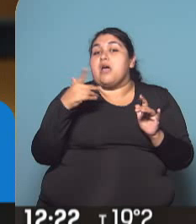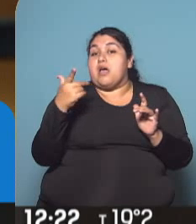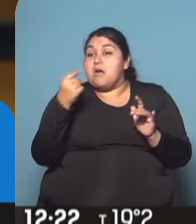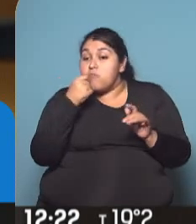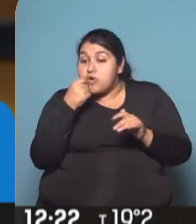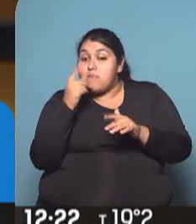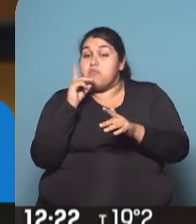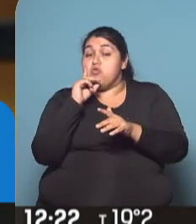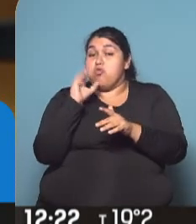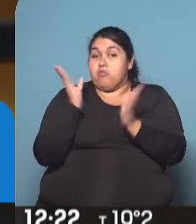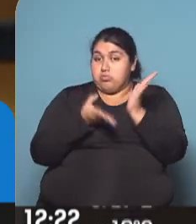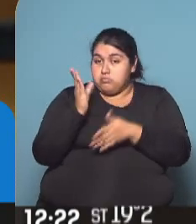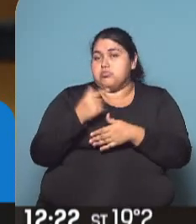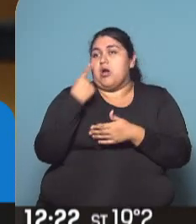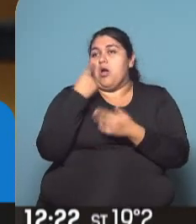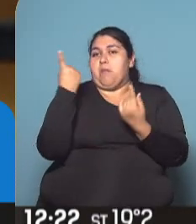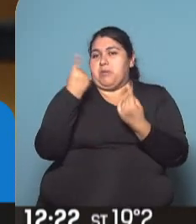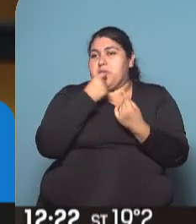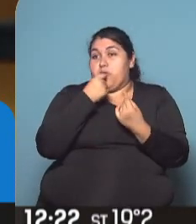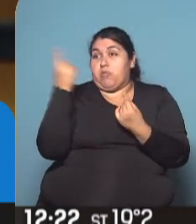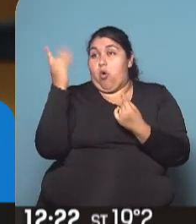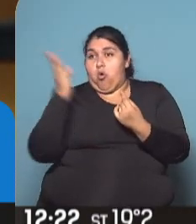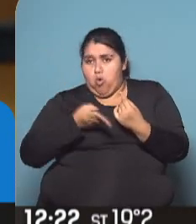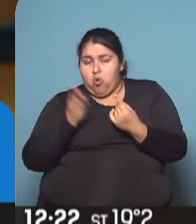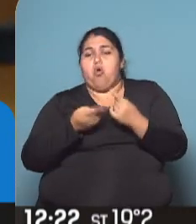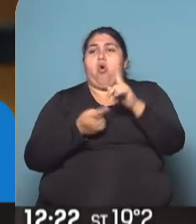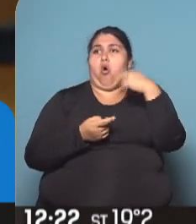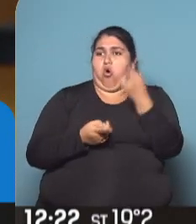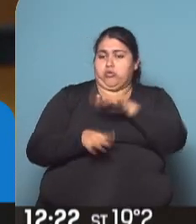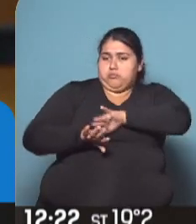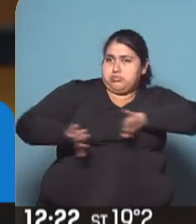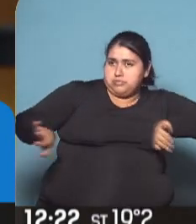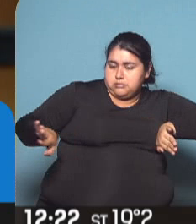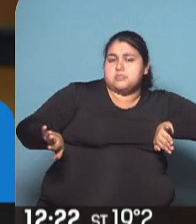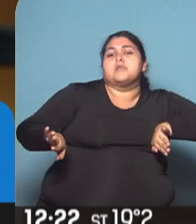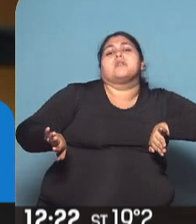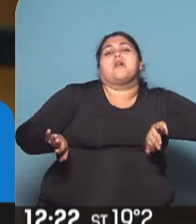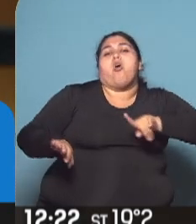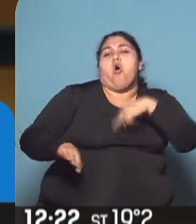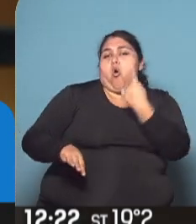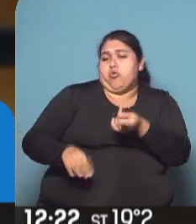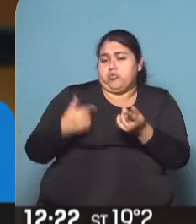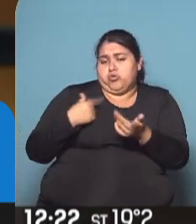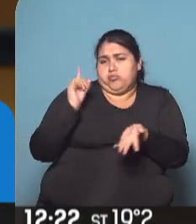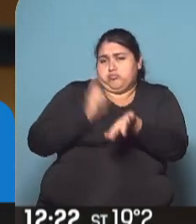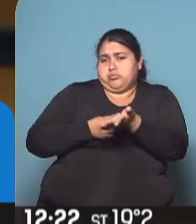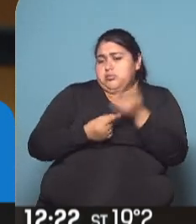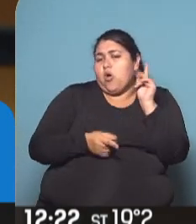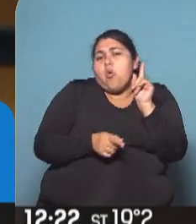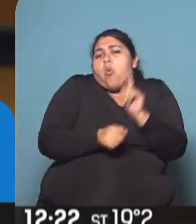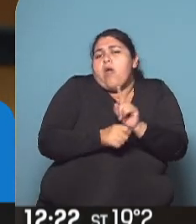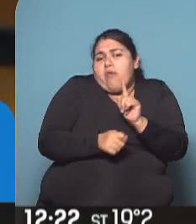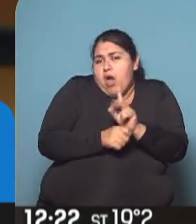proteger a su hijo, se hace la exclusión del violento del hogar, que eso lo hace la justicia. O si no, tomamos medidas de protección